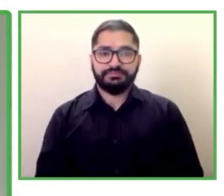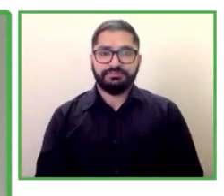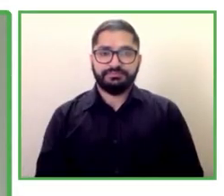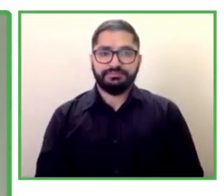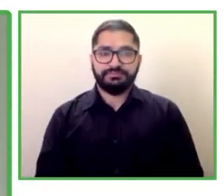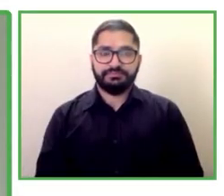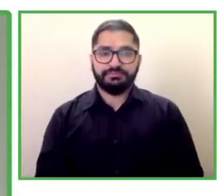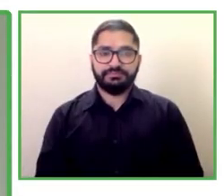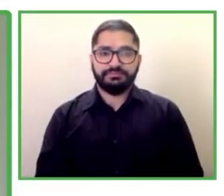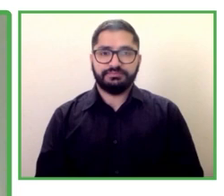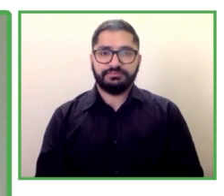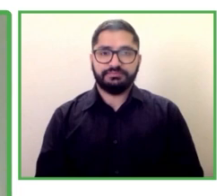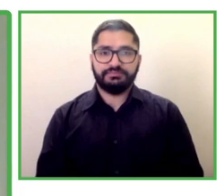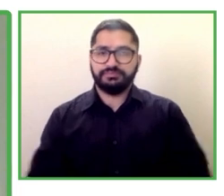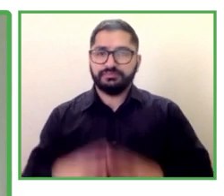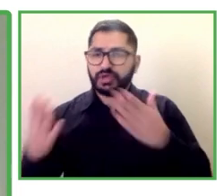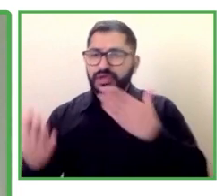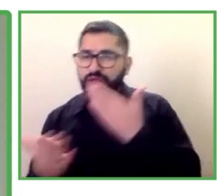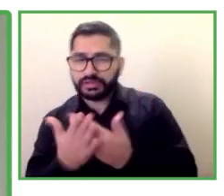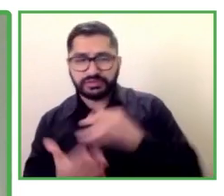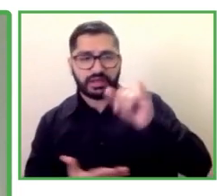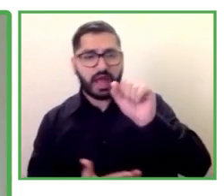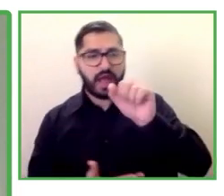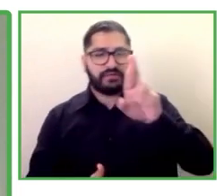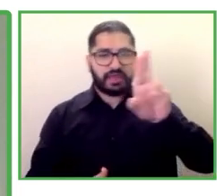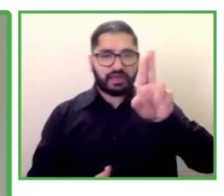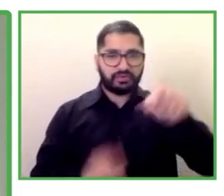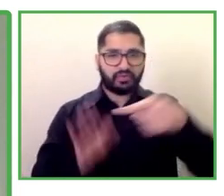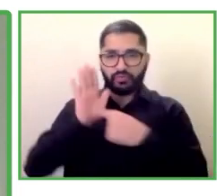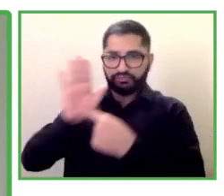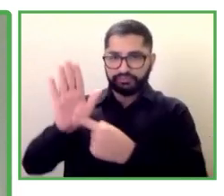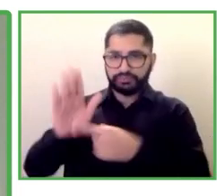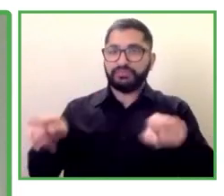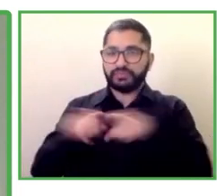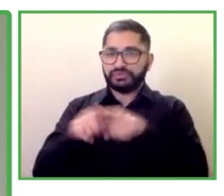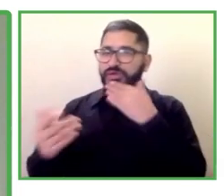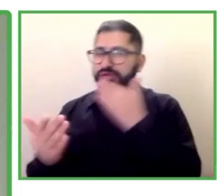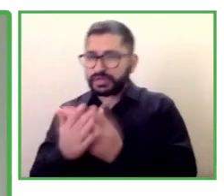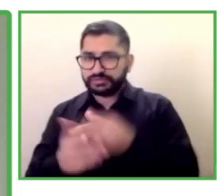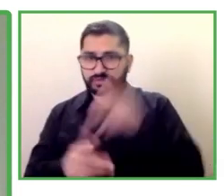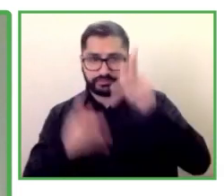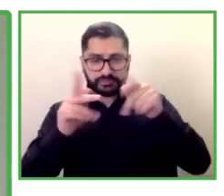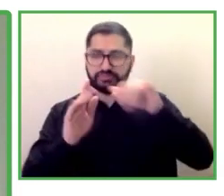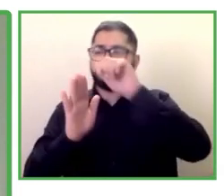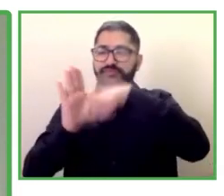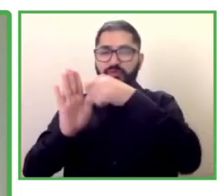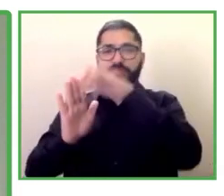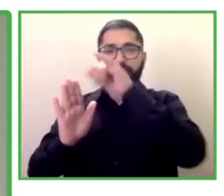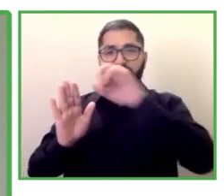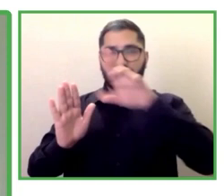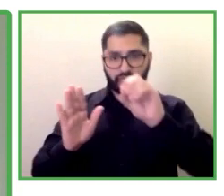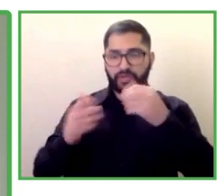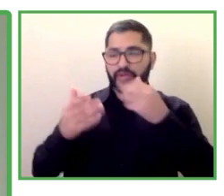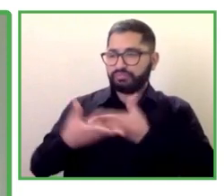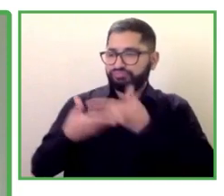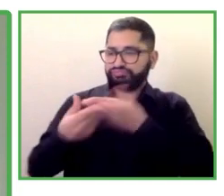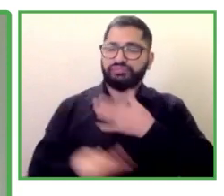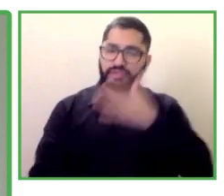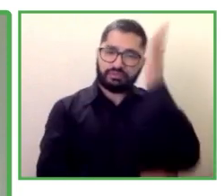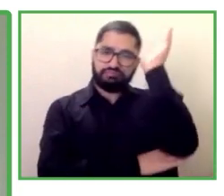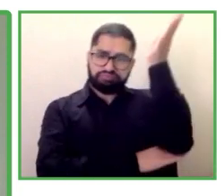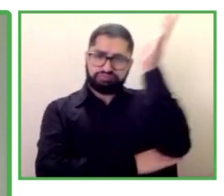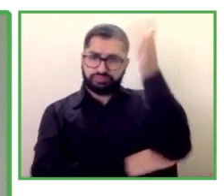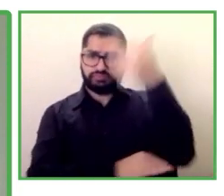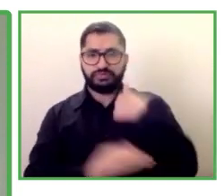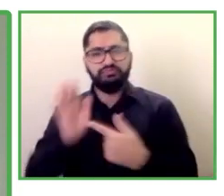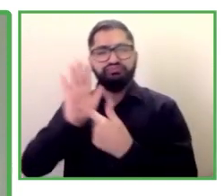Muchas gracias Javier por la presentación y muchas gracias a Zero Project por invitarme a exponer la experiencia de la Dirección General en la